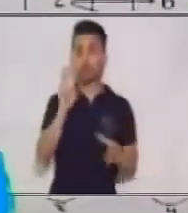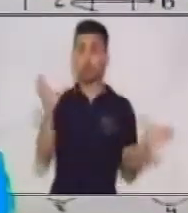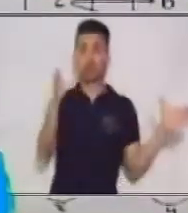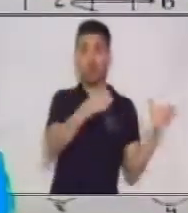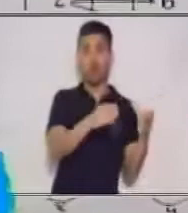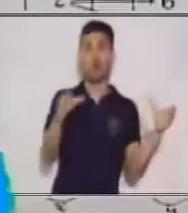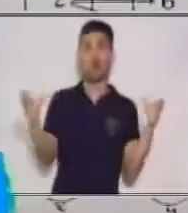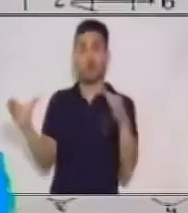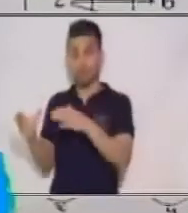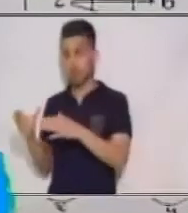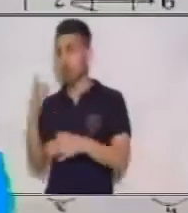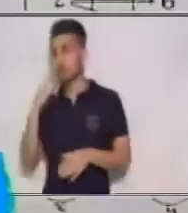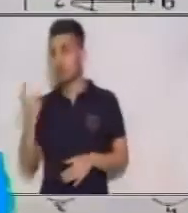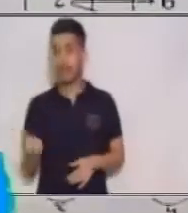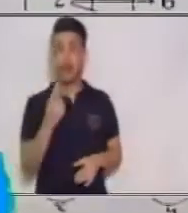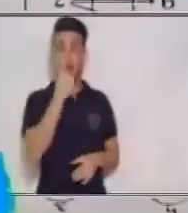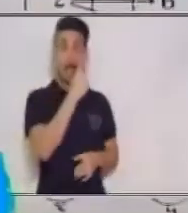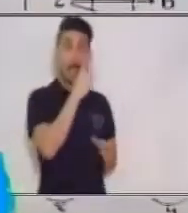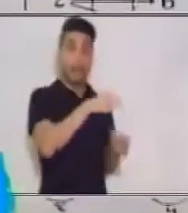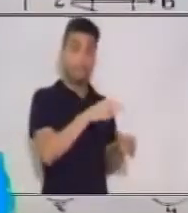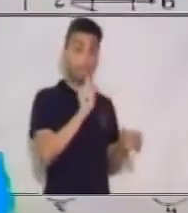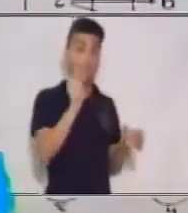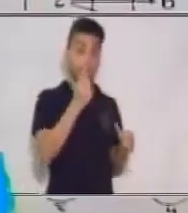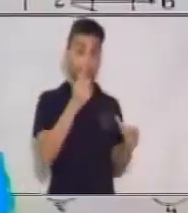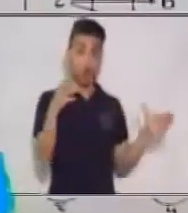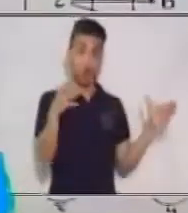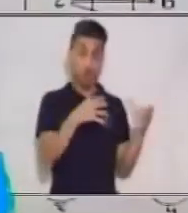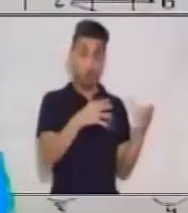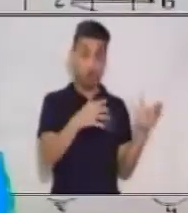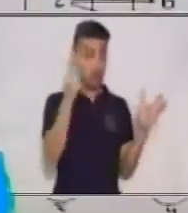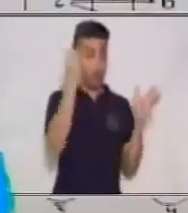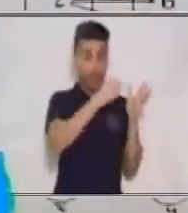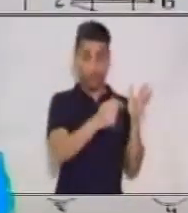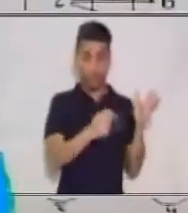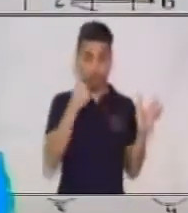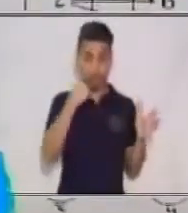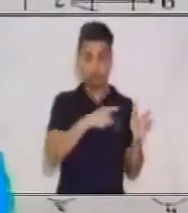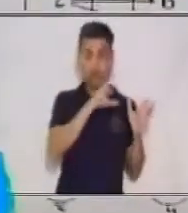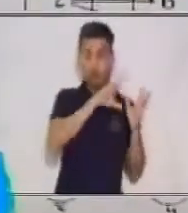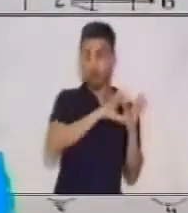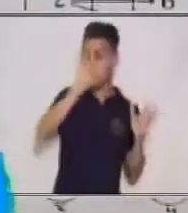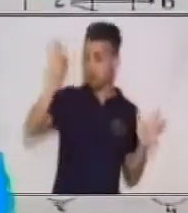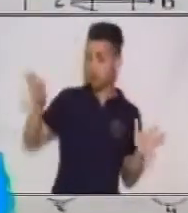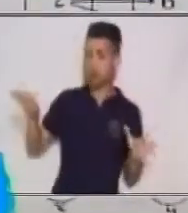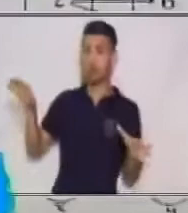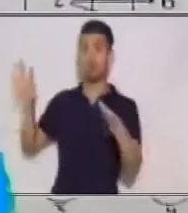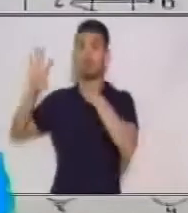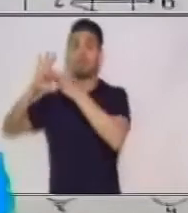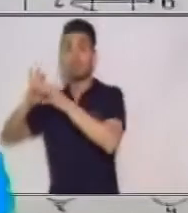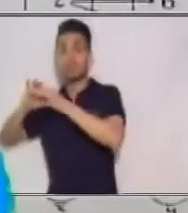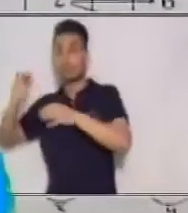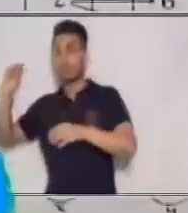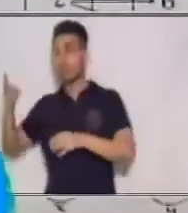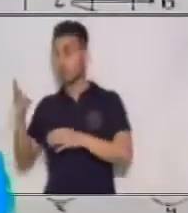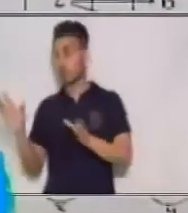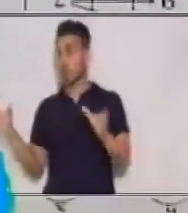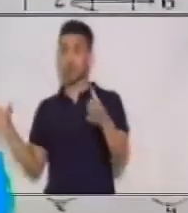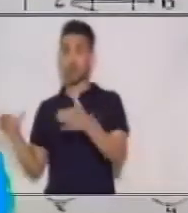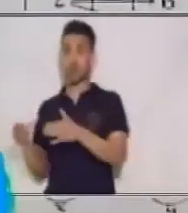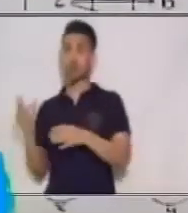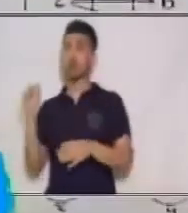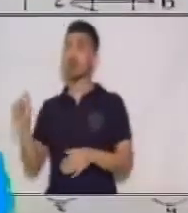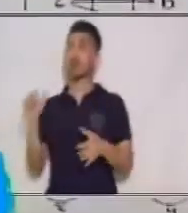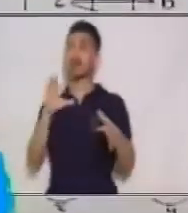elemento del primer conjunto se le asigna uno o más elementos del segundo conjunto. Esta relación